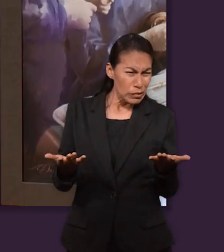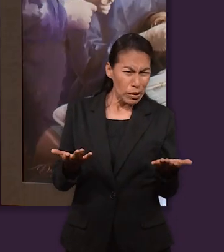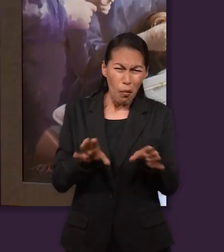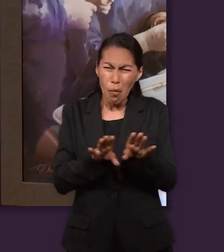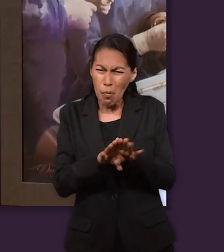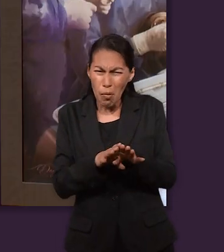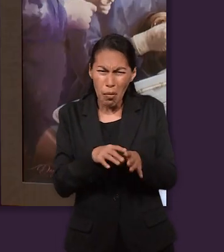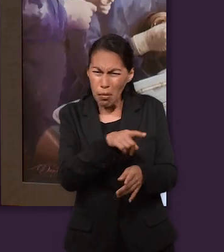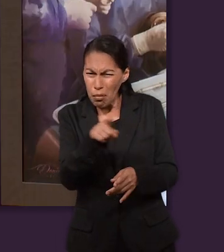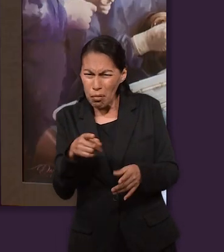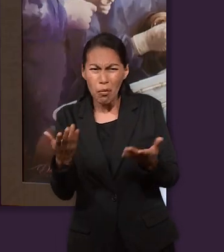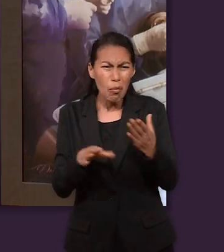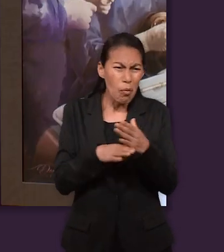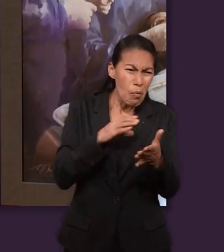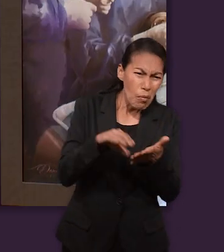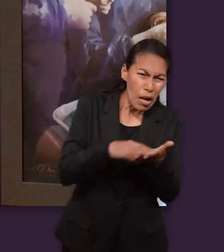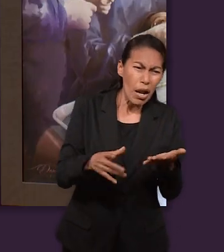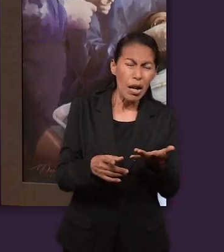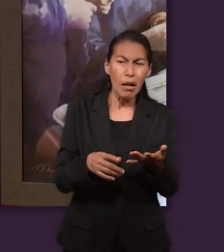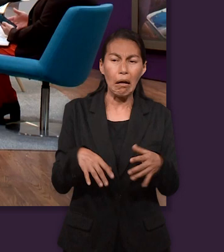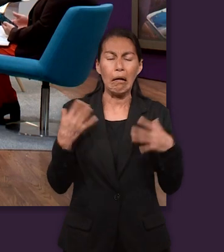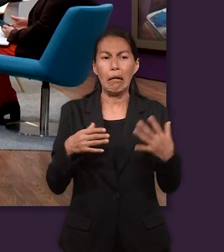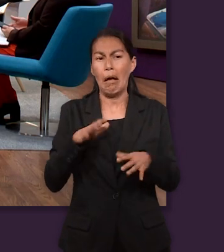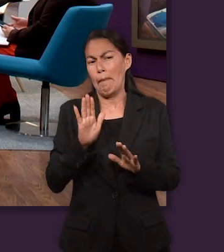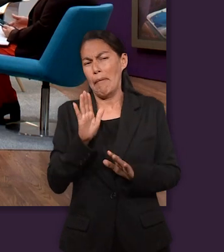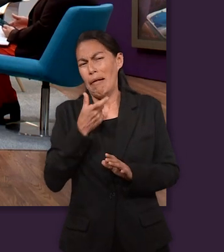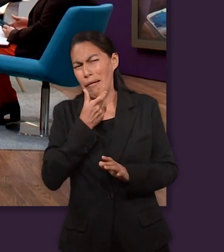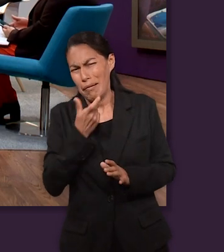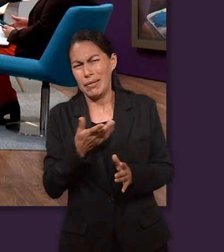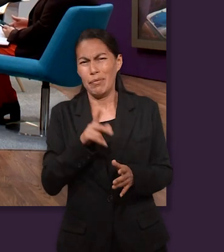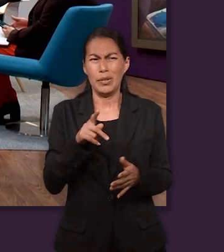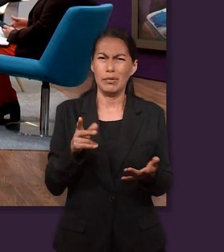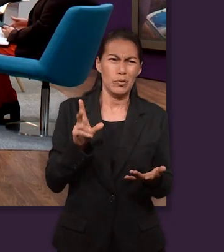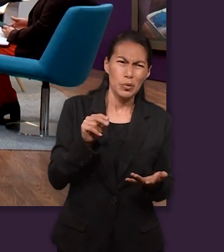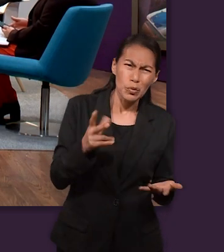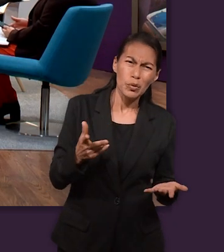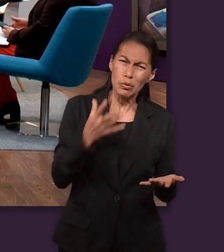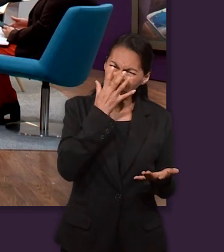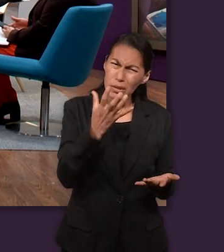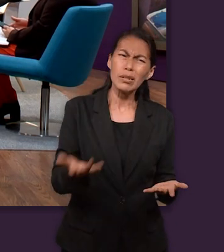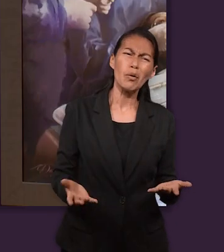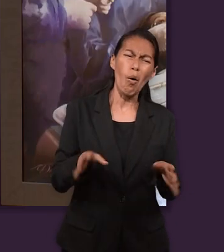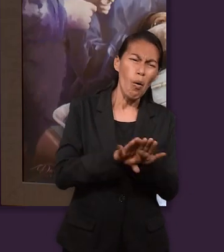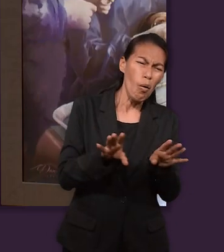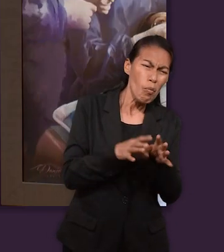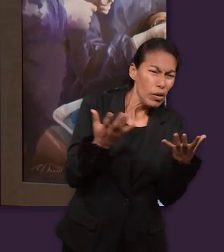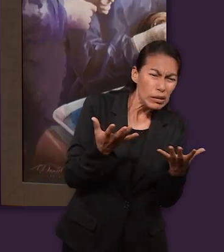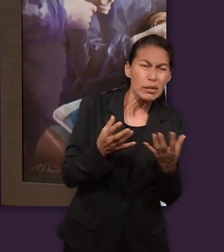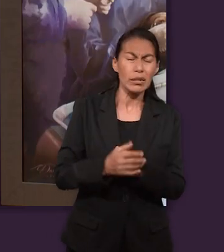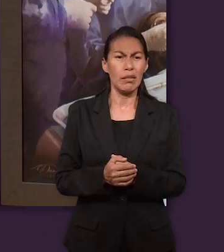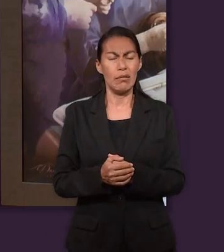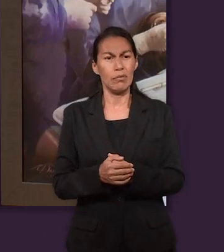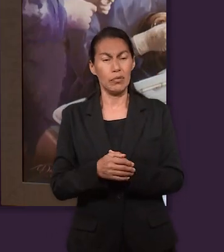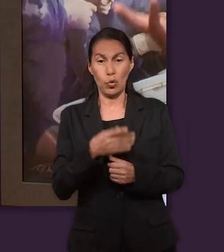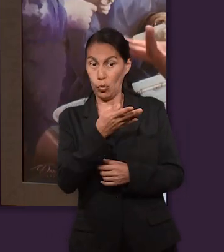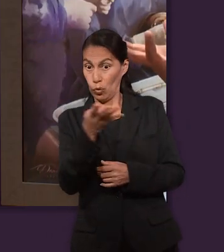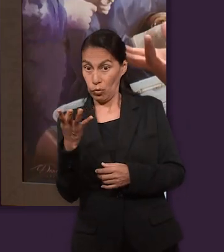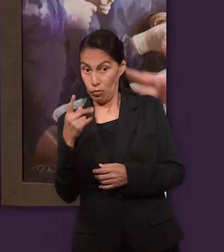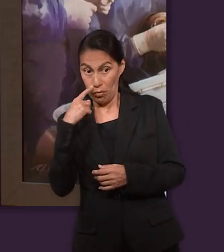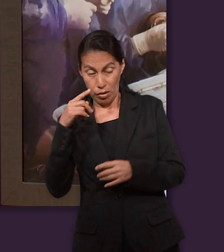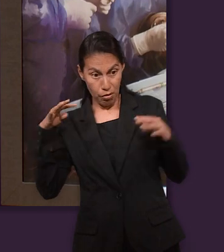hay preferido en la familia. Yo soy tu hijo también. Sí, sí, sí, sí. Creo que la envidia o el coraje de los hermanos era